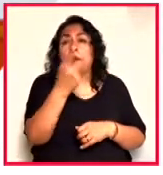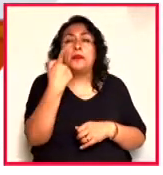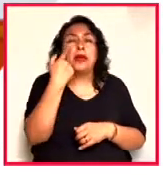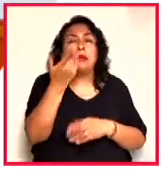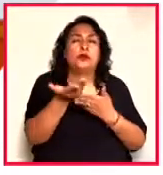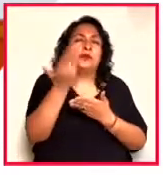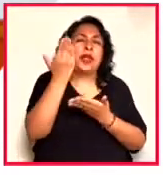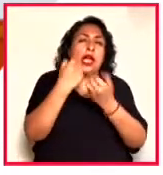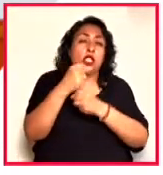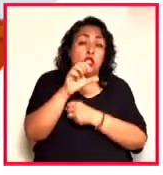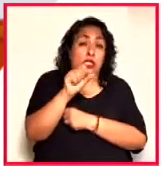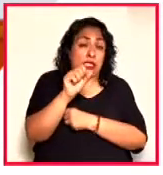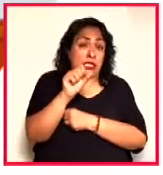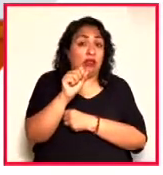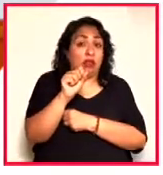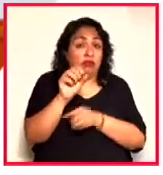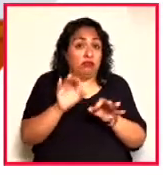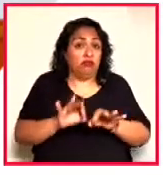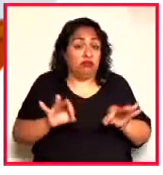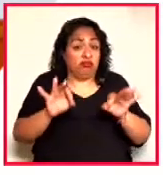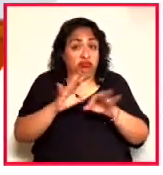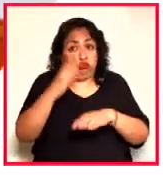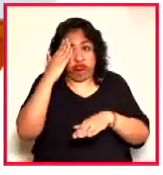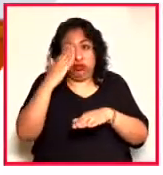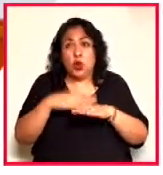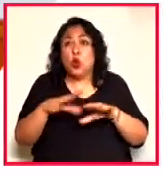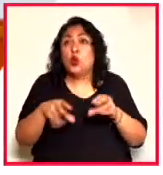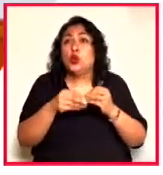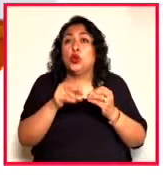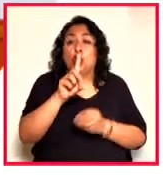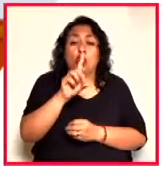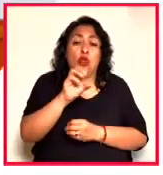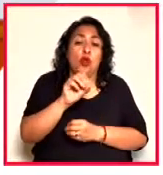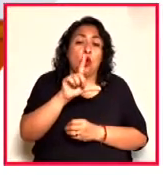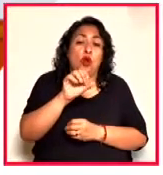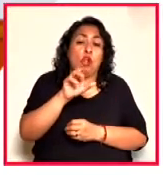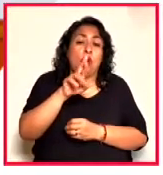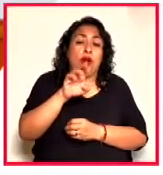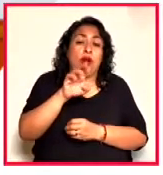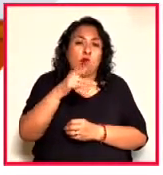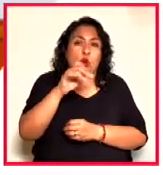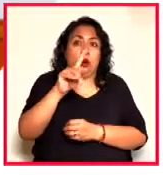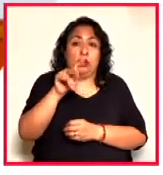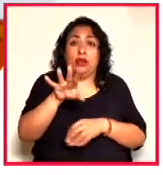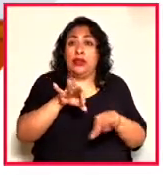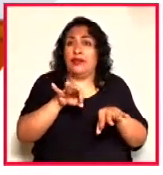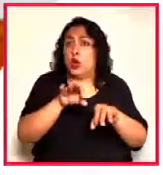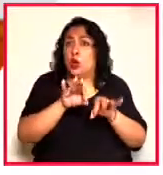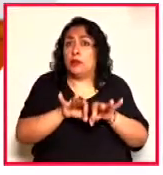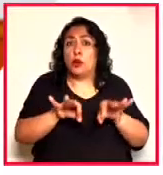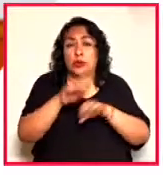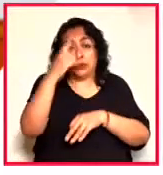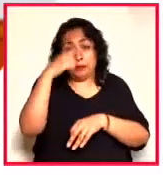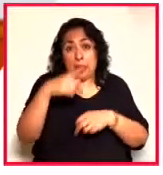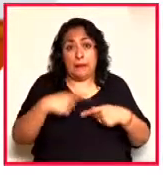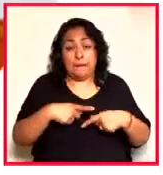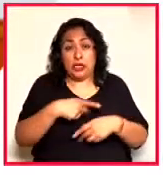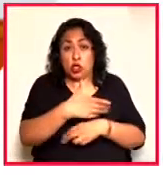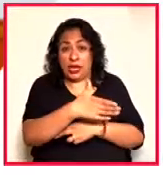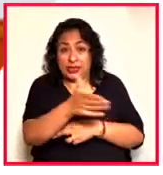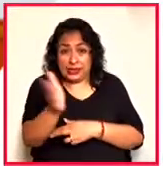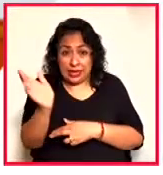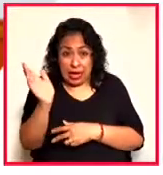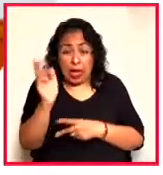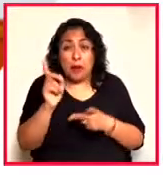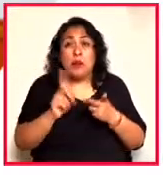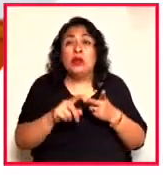dejó huella junto con Dolores Huerta en un trabajo importantísimo para los campesinos, por ejemplo, y las malas